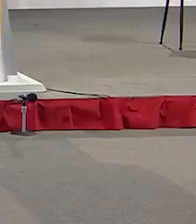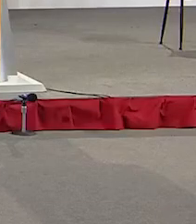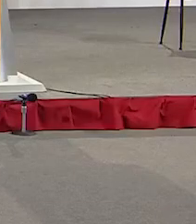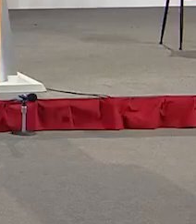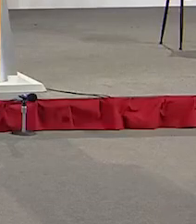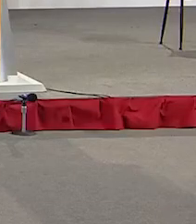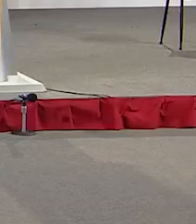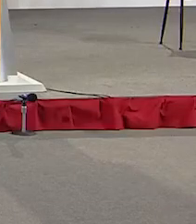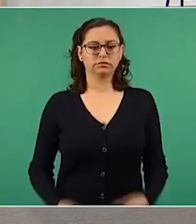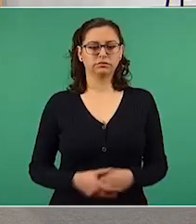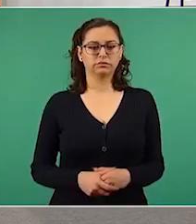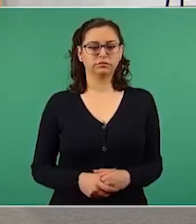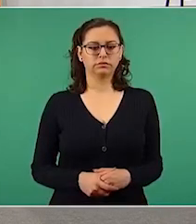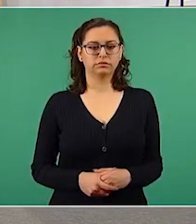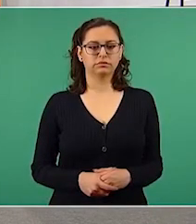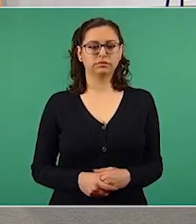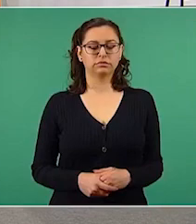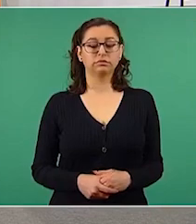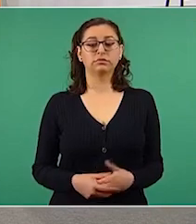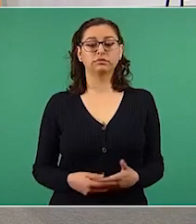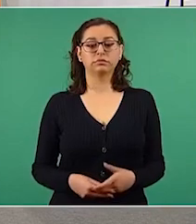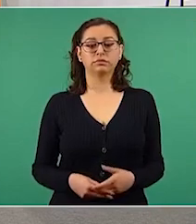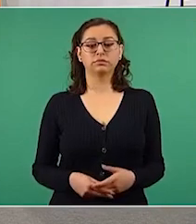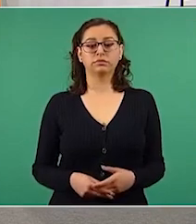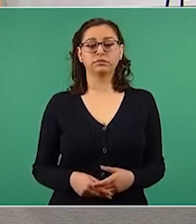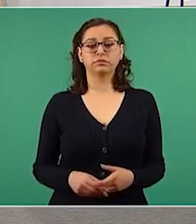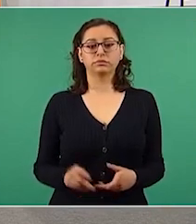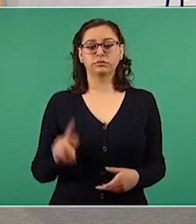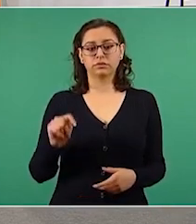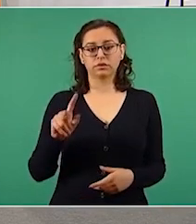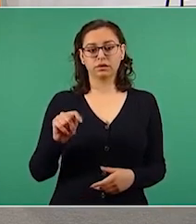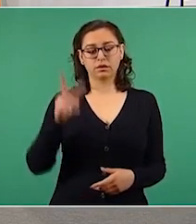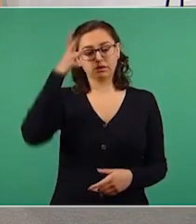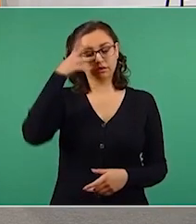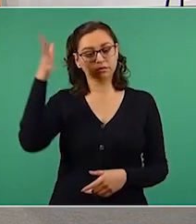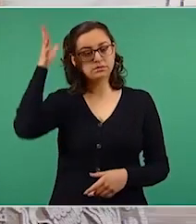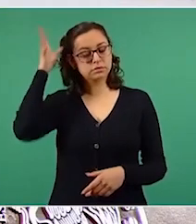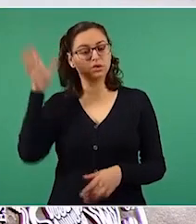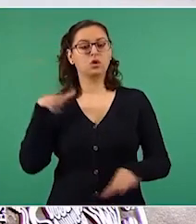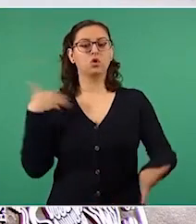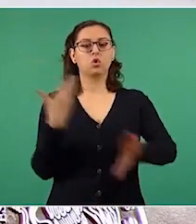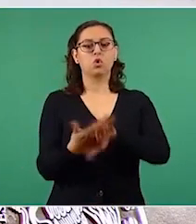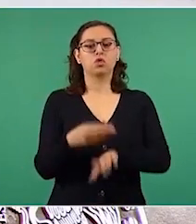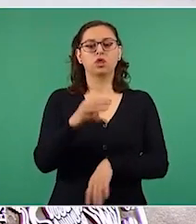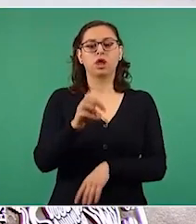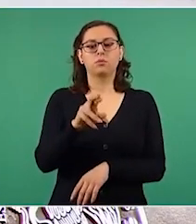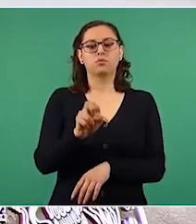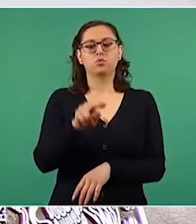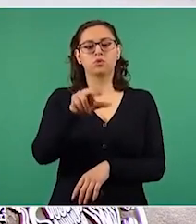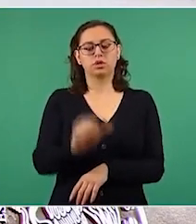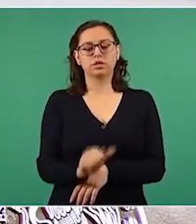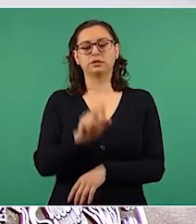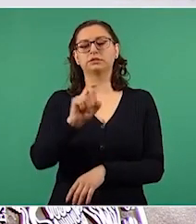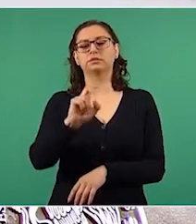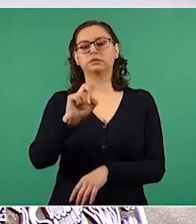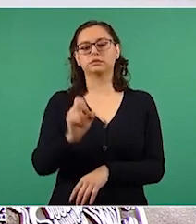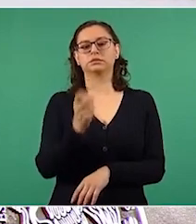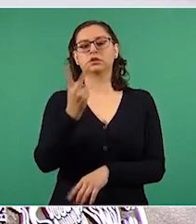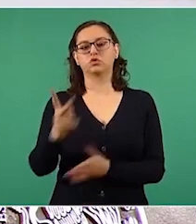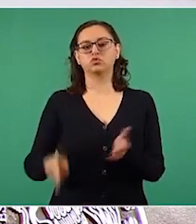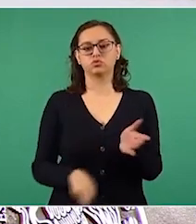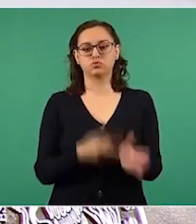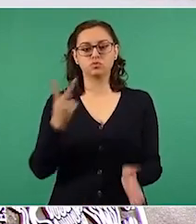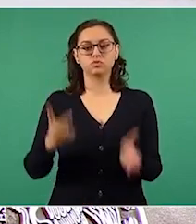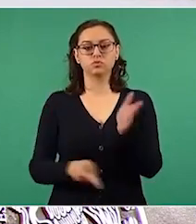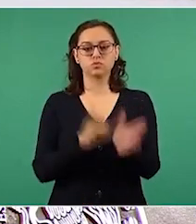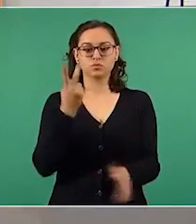estos partidos, frente a 32 menciones negativas de Morena y una sola mención positiva. La siguiente,